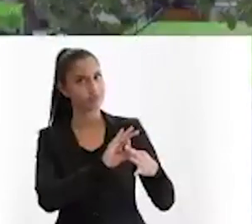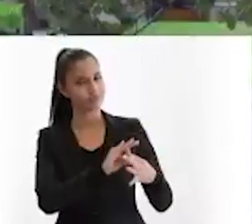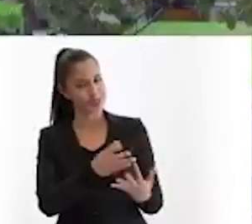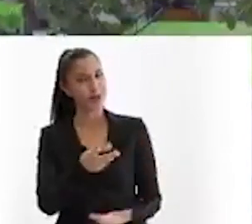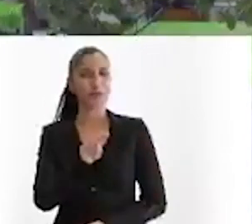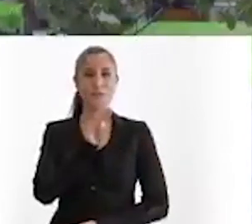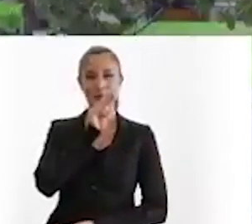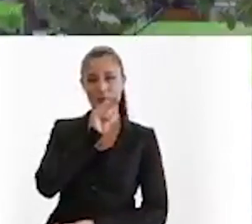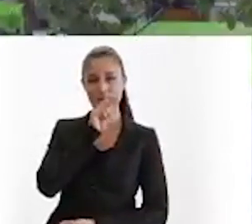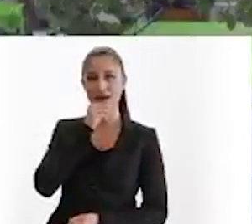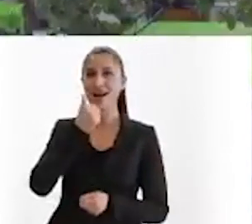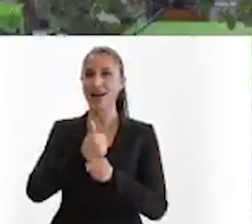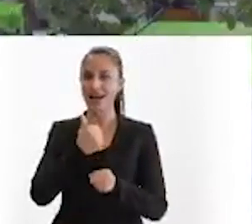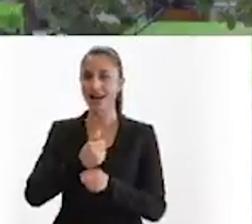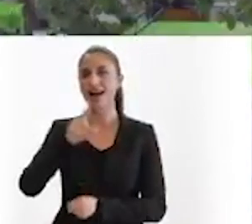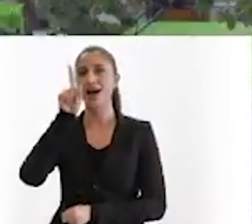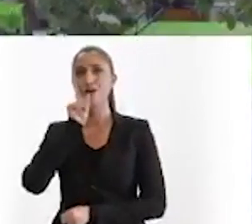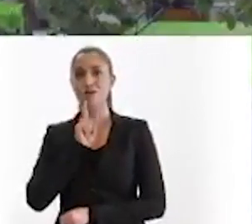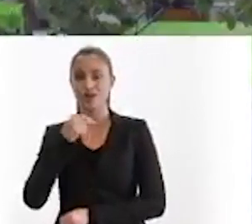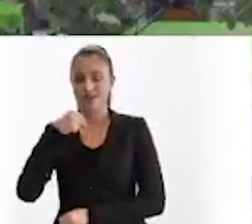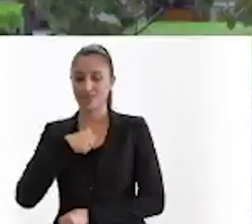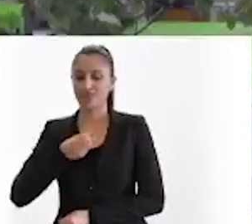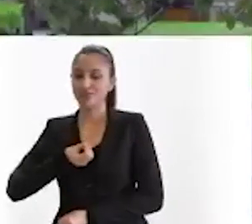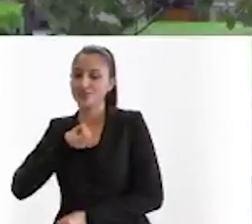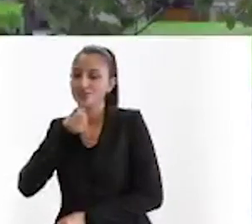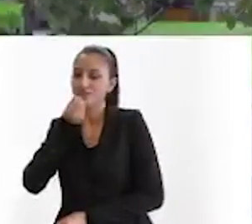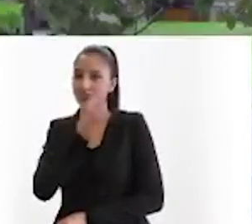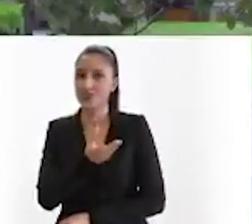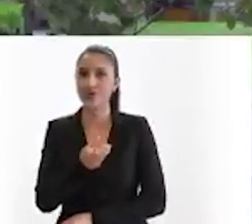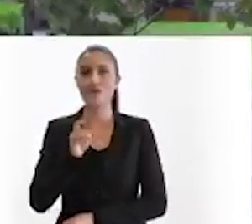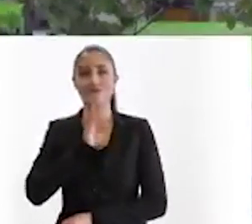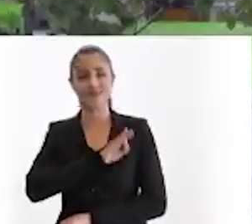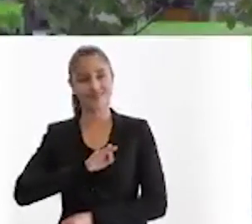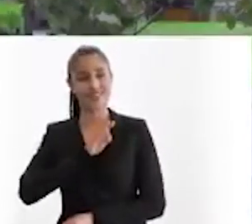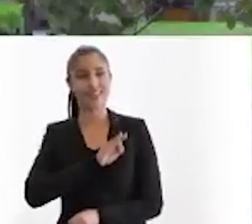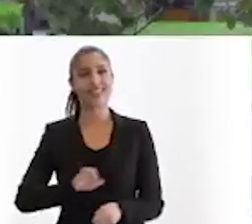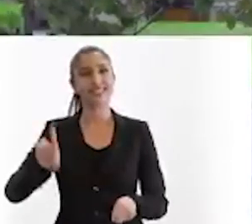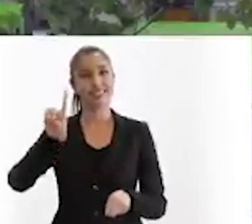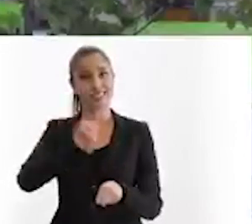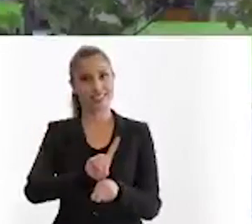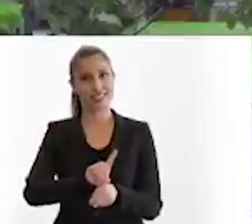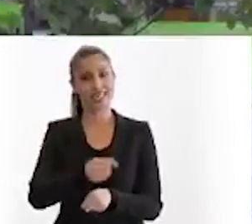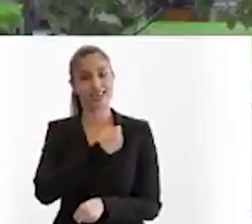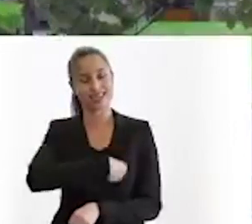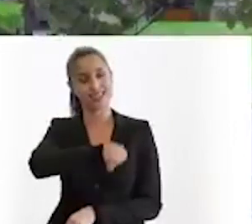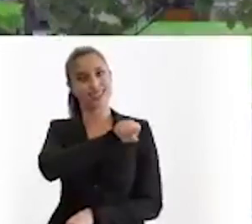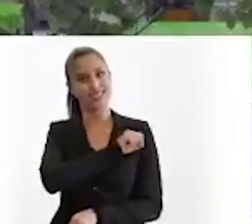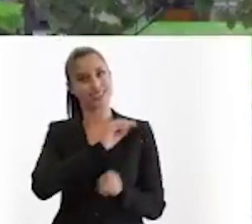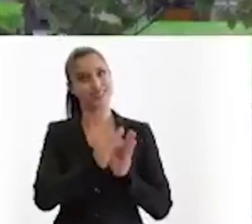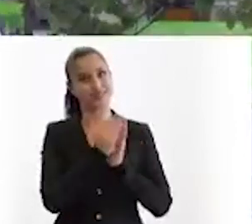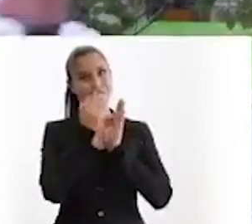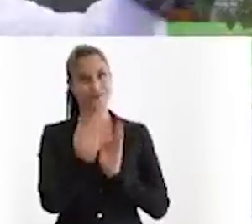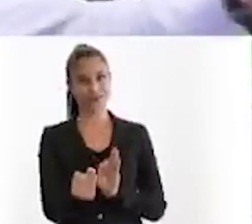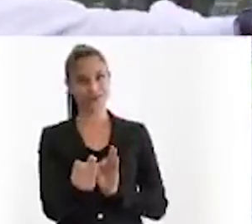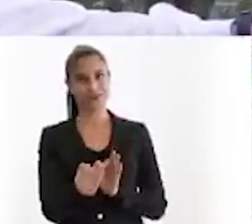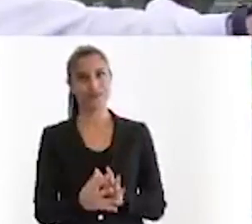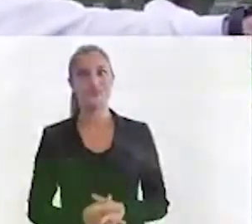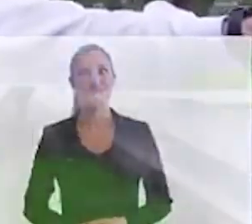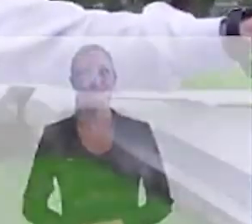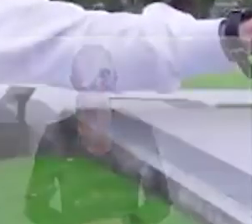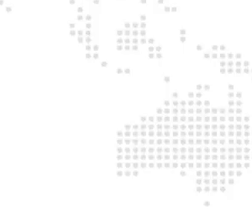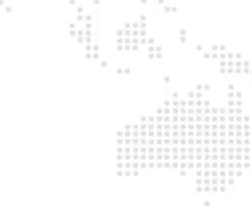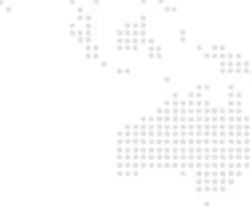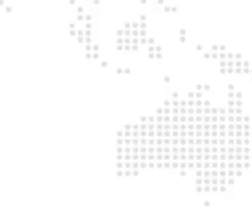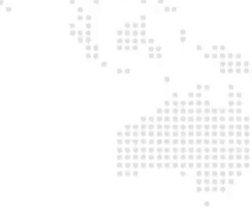emocionalmente. Y esto incluye a las mamás, a las abuelas, a quienes les deseo un excelente día, pero en sana